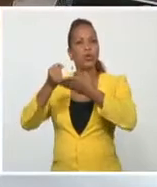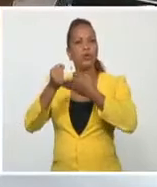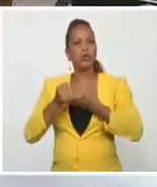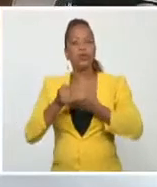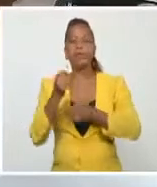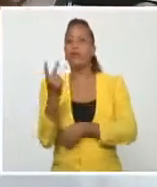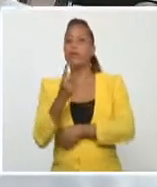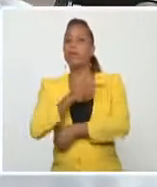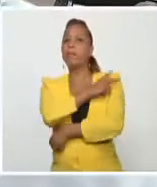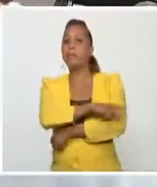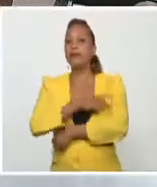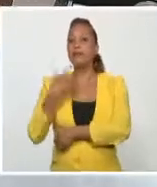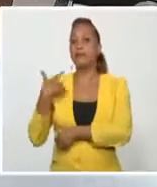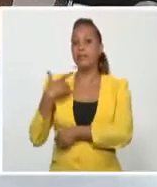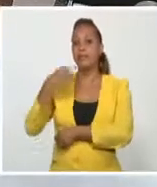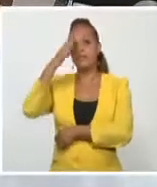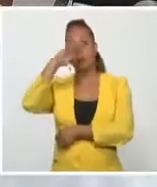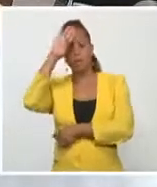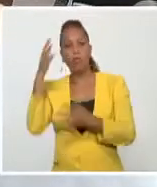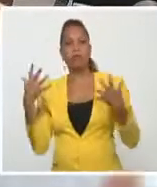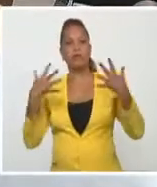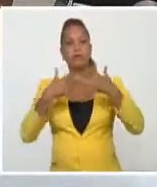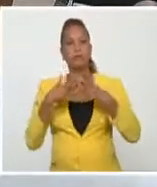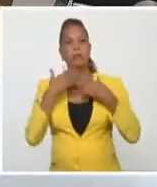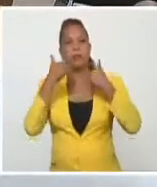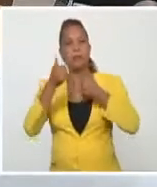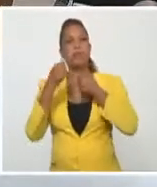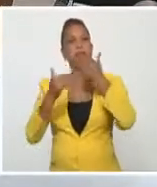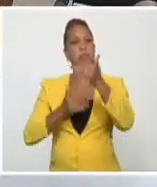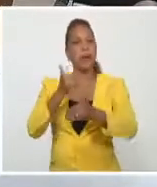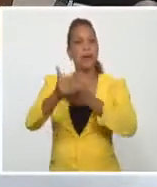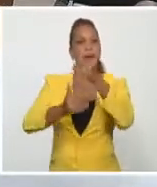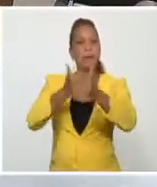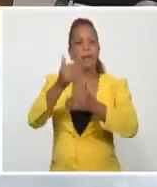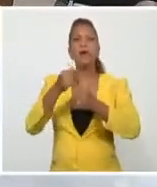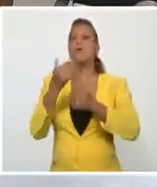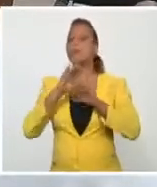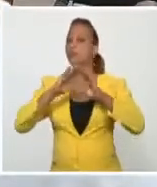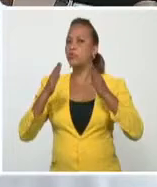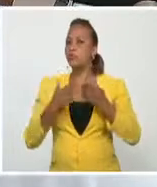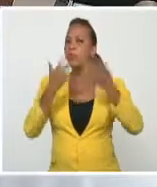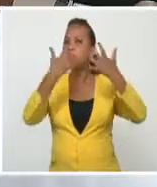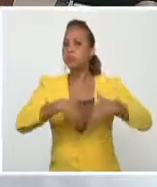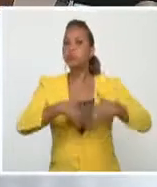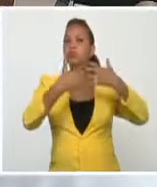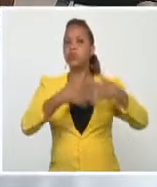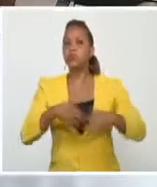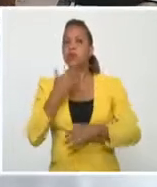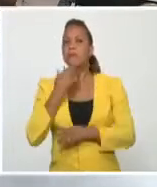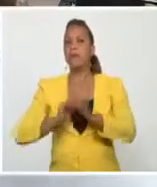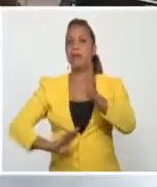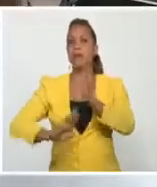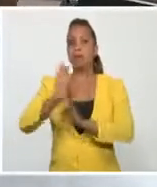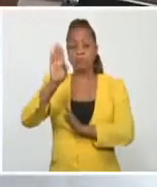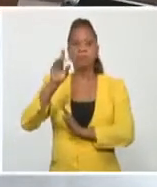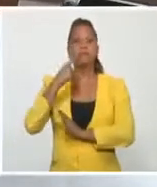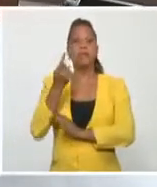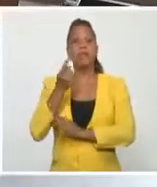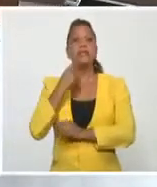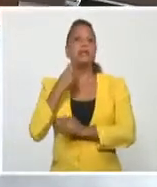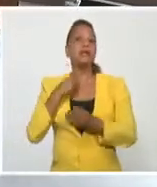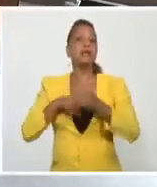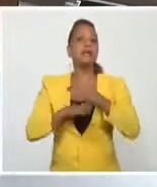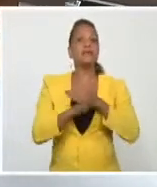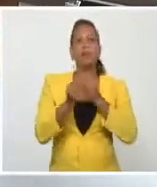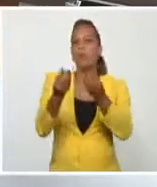Argentina y Cuba para acelerar los procesos, favorecer la escalada de la producción y favorecer el acceso, tanto de los cubanos